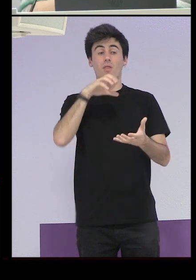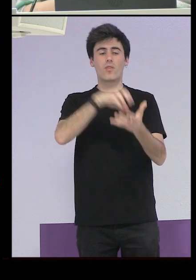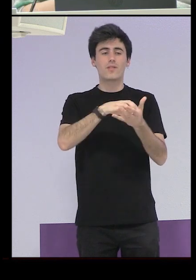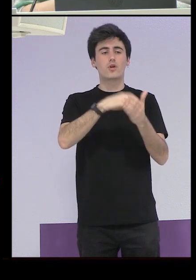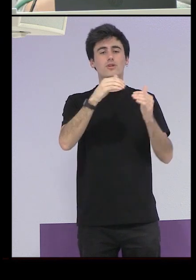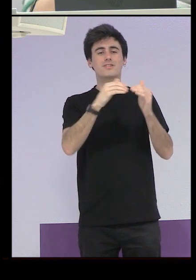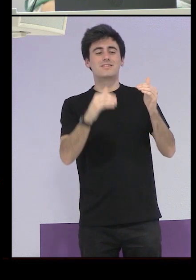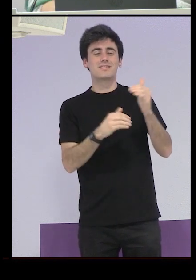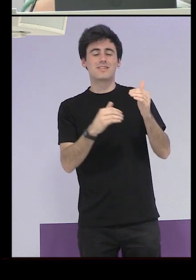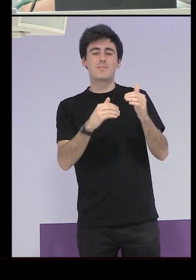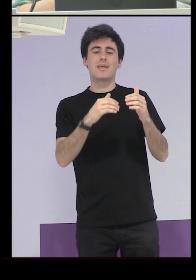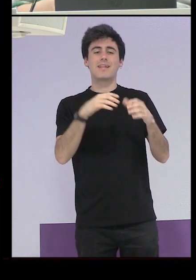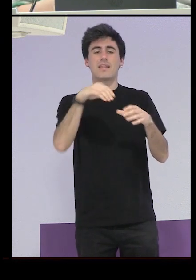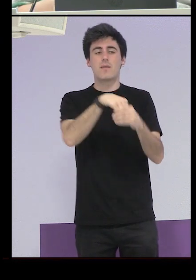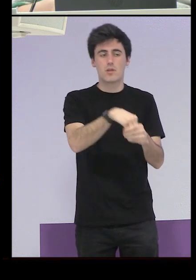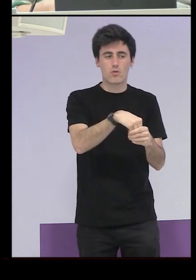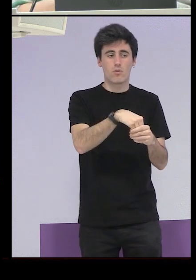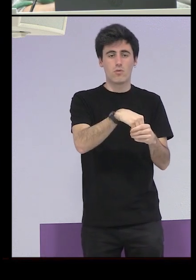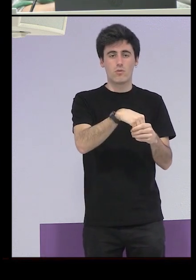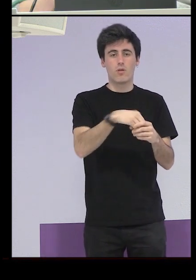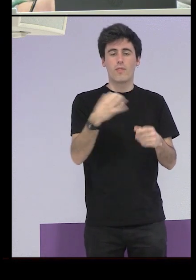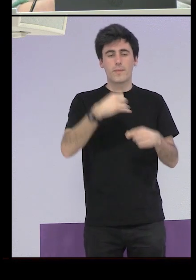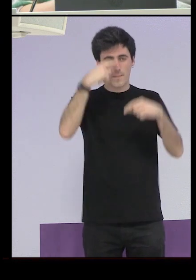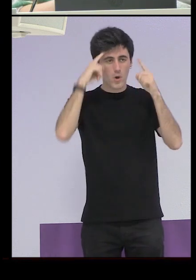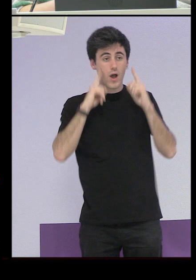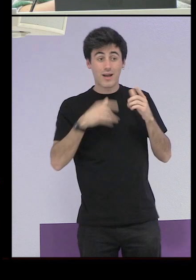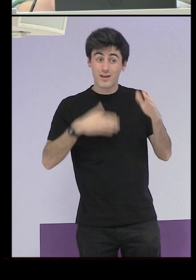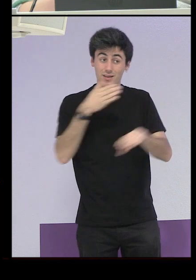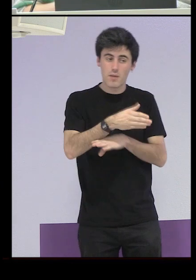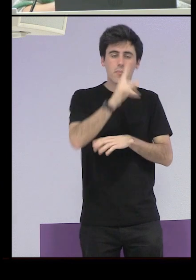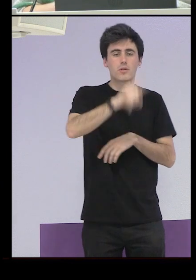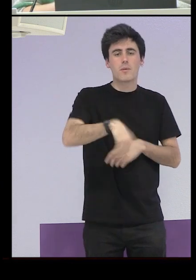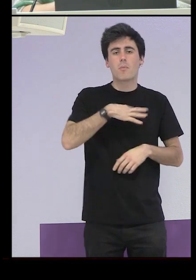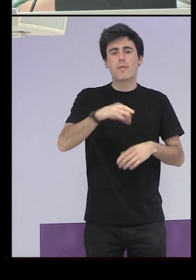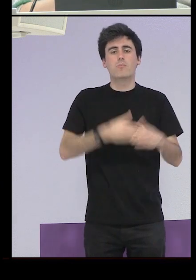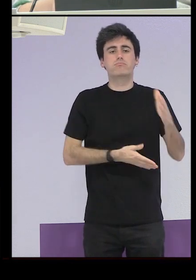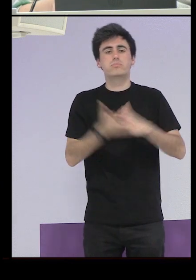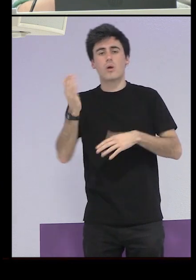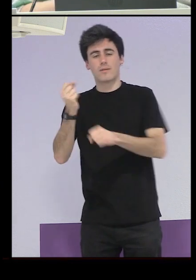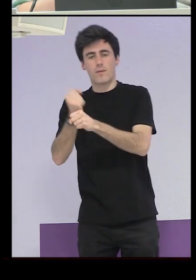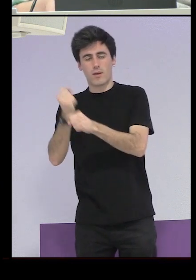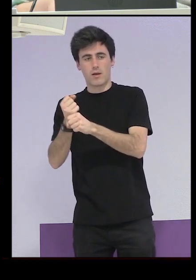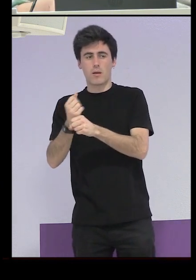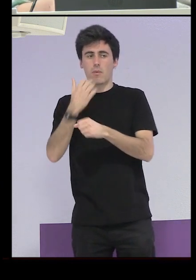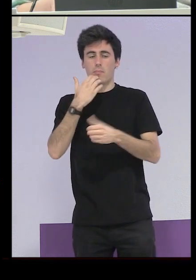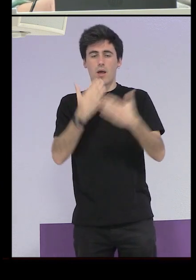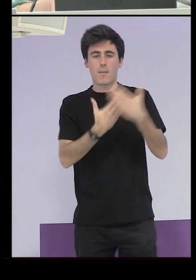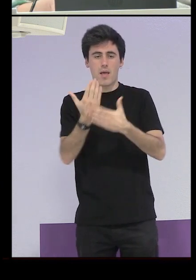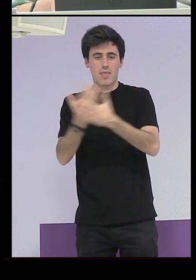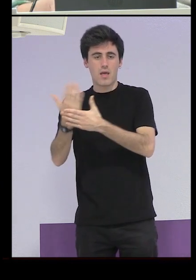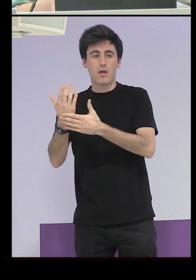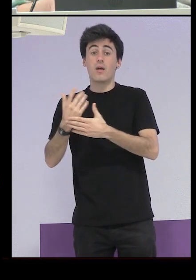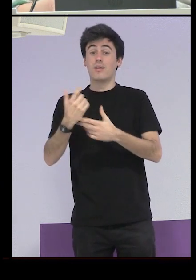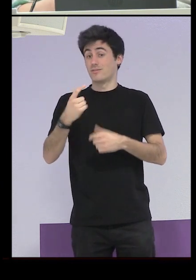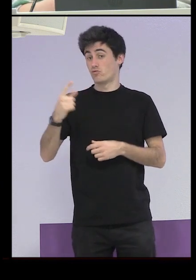de semi internamiento ella tenía que ir a las monjas pero también podía ir a trabajar iba a trabajar para España por supuesto el dinero que